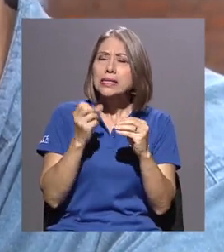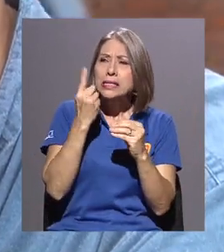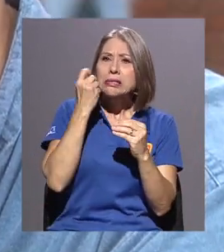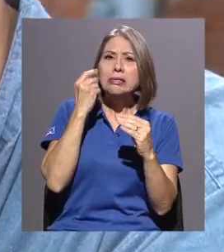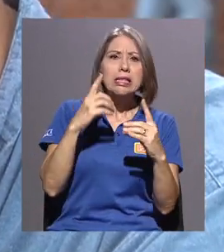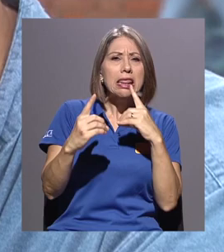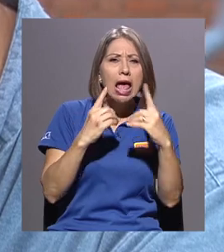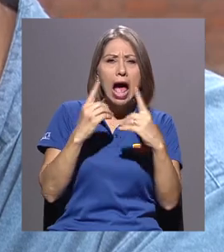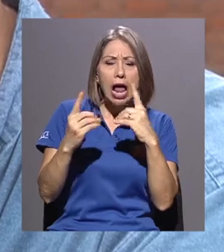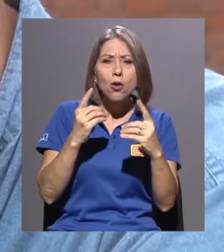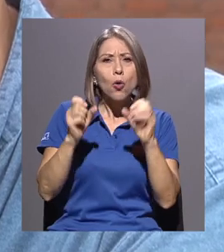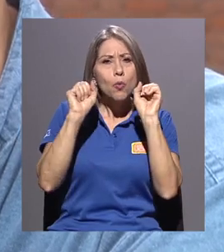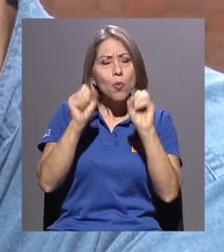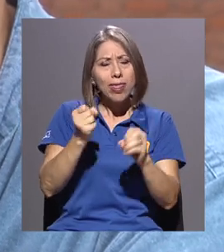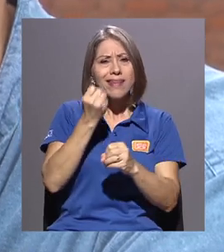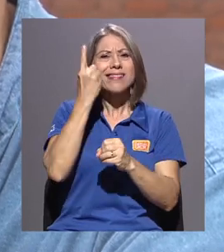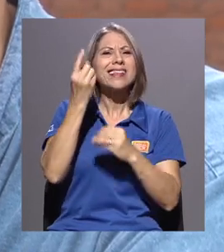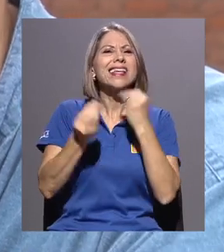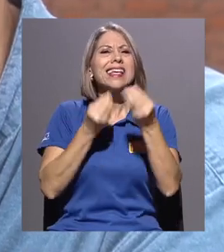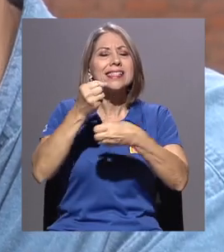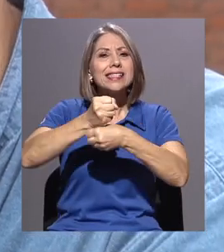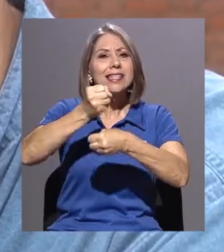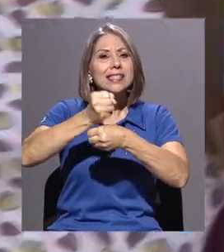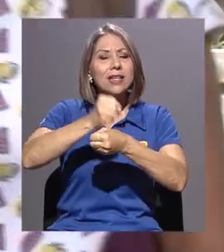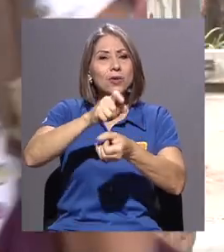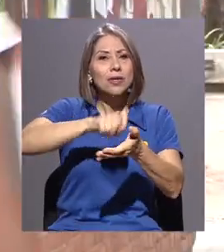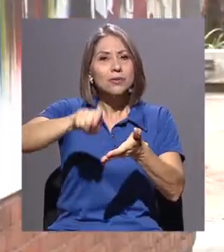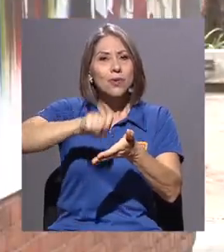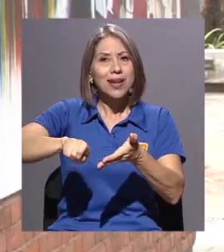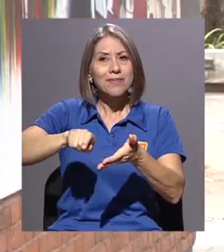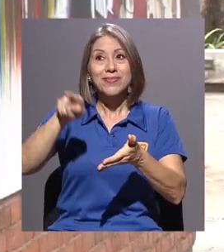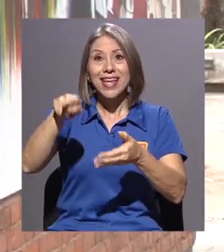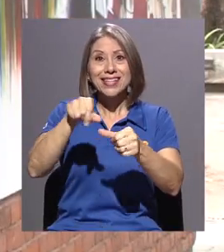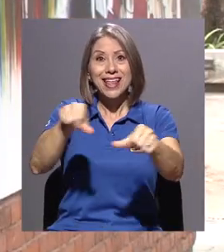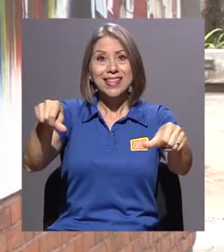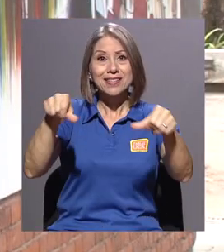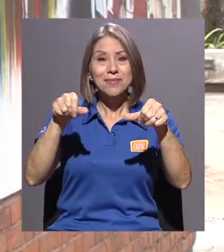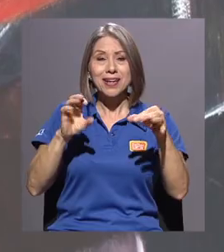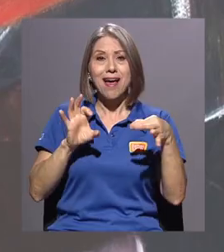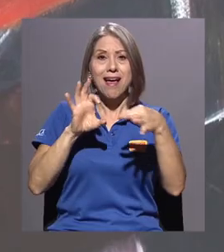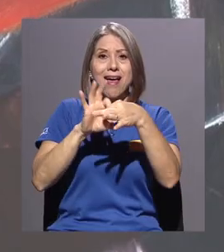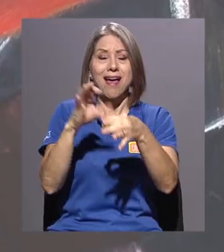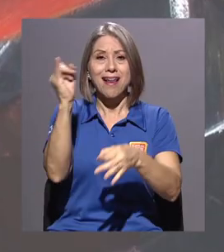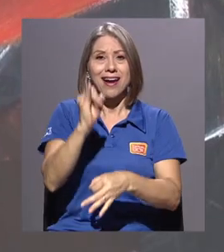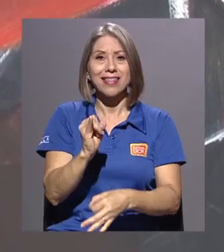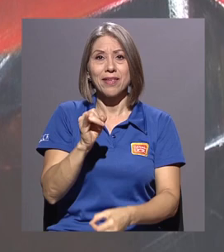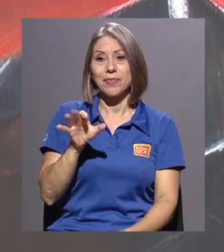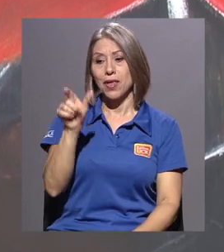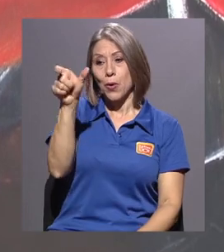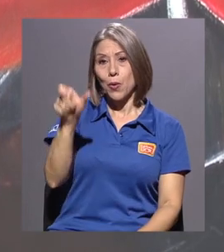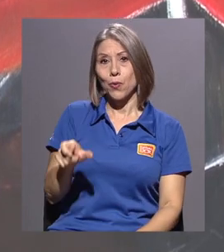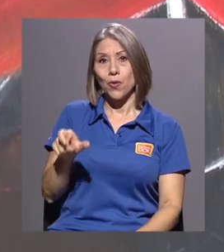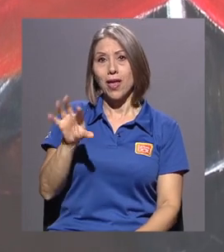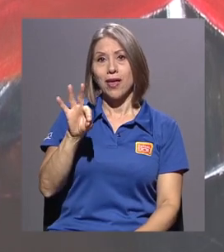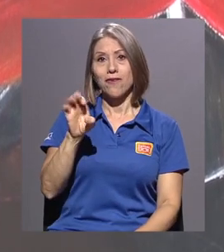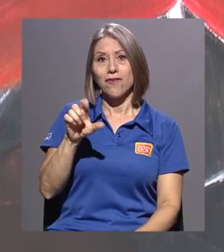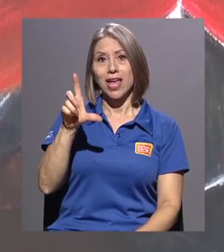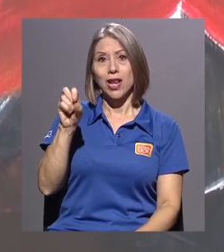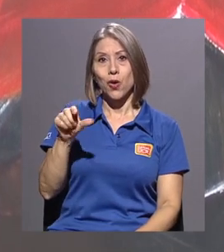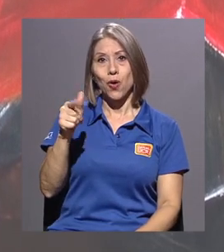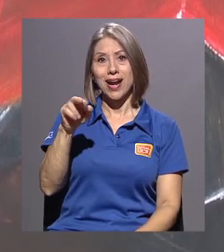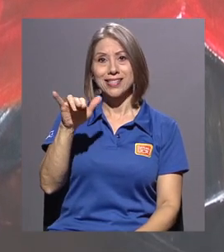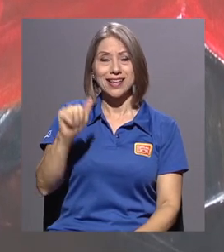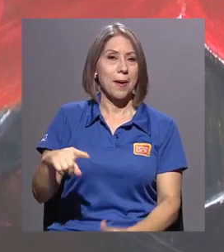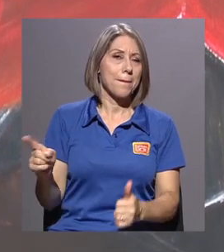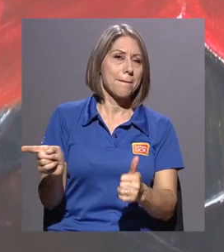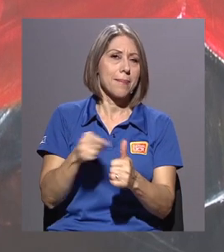haciendo en la escuela, una visualización de esa disciplina que se vincula al arte. Felo García fue el primer director de la